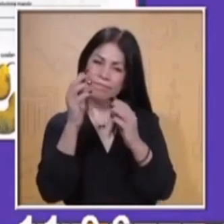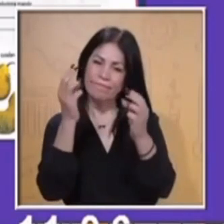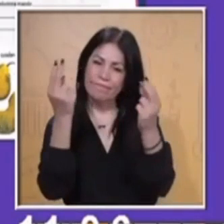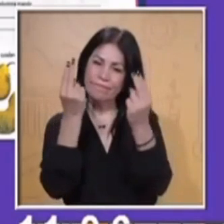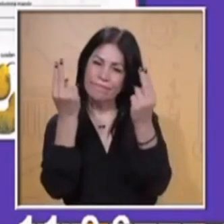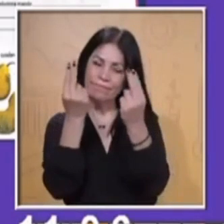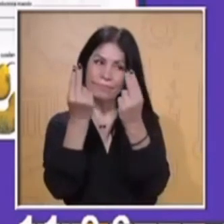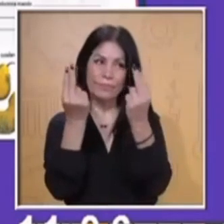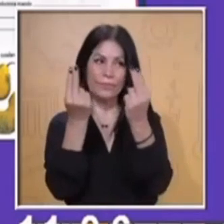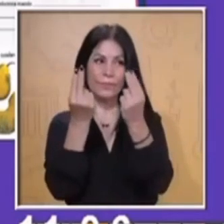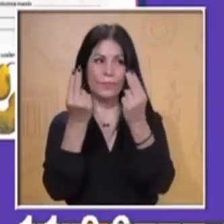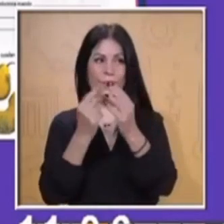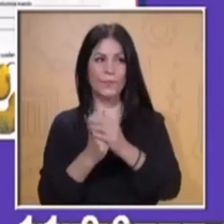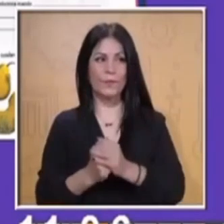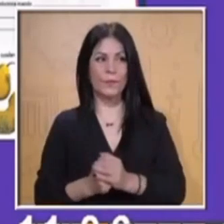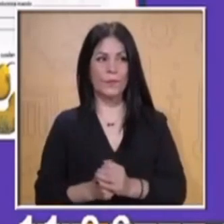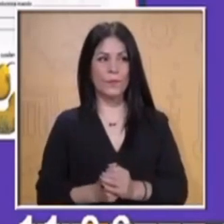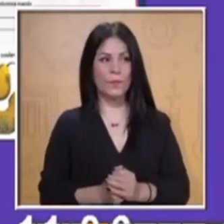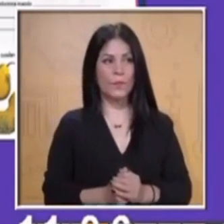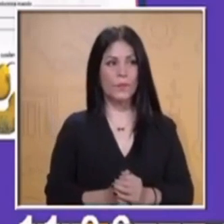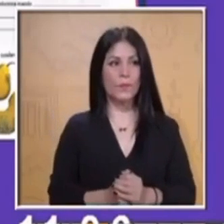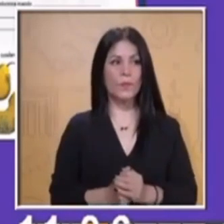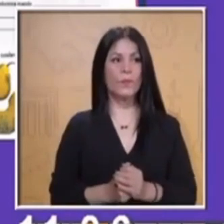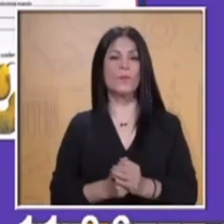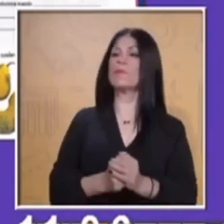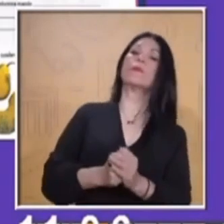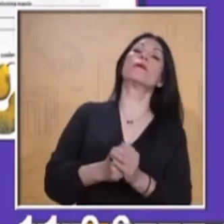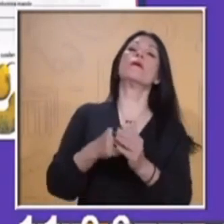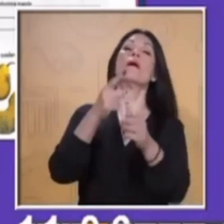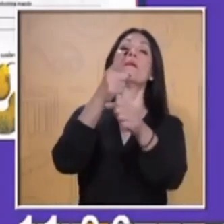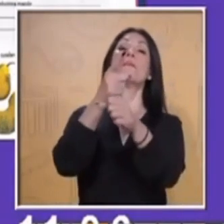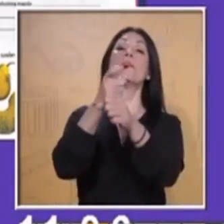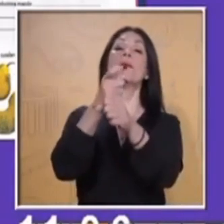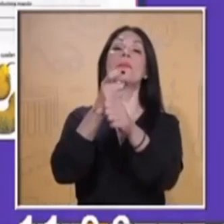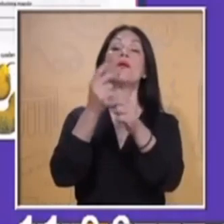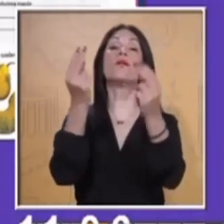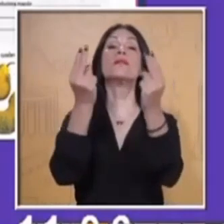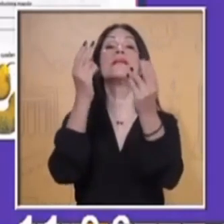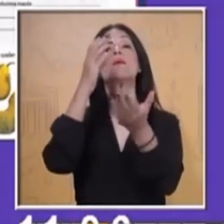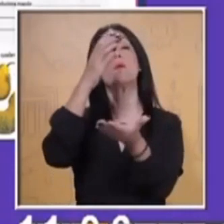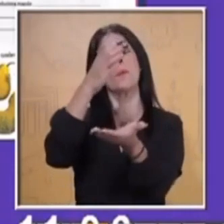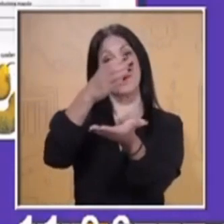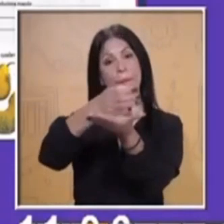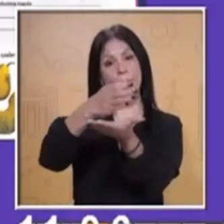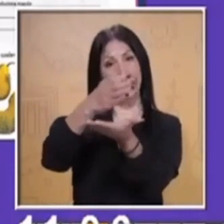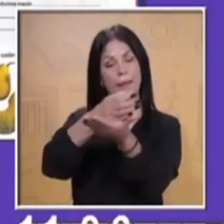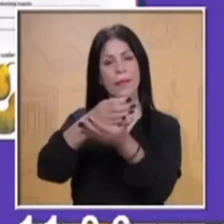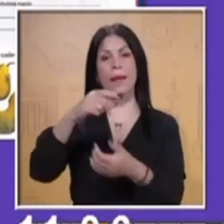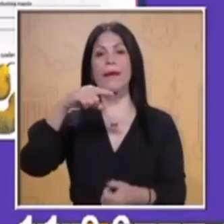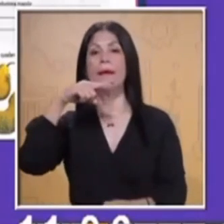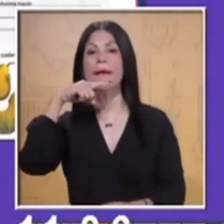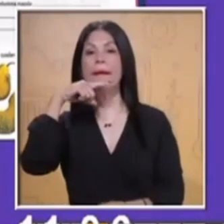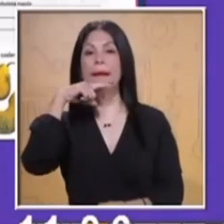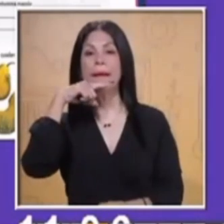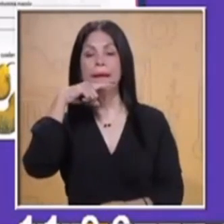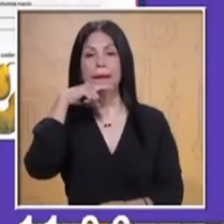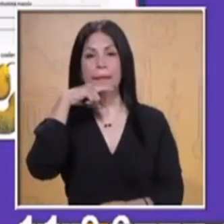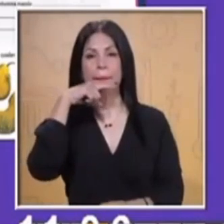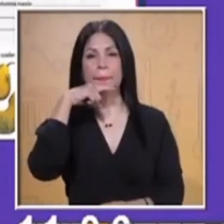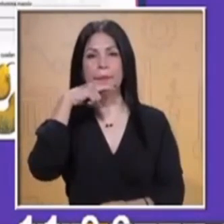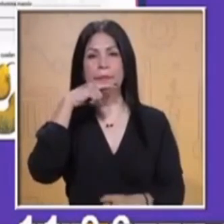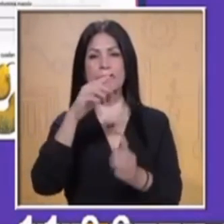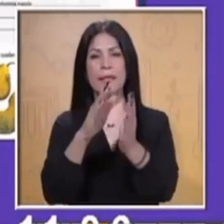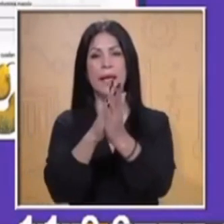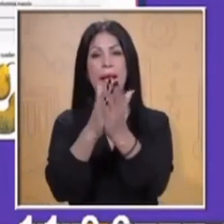en radio. Muy bien, necesitamos primeramente tu libreta, un lápiz, el libro de texto.